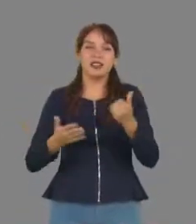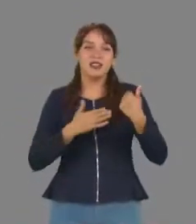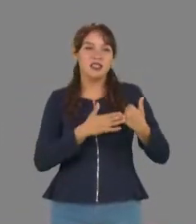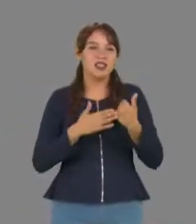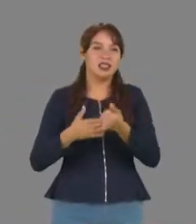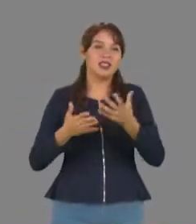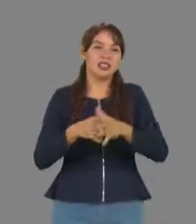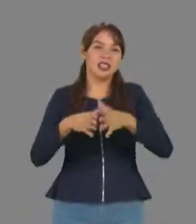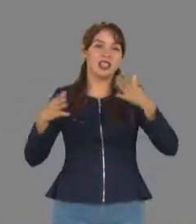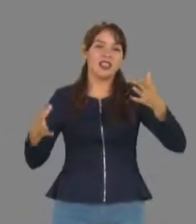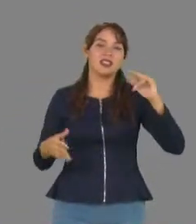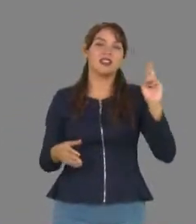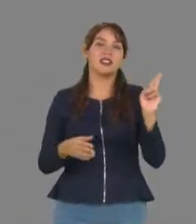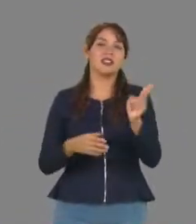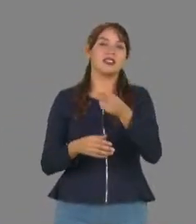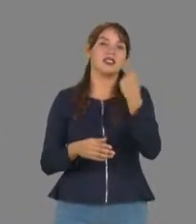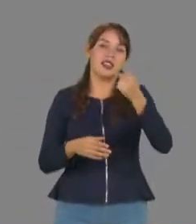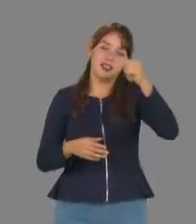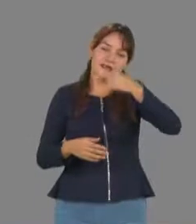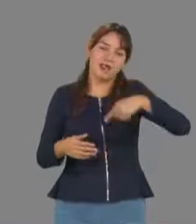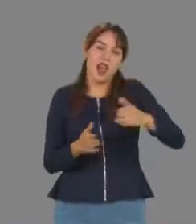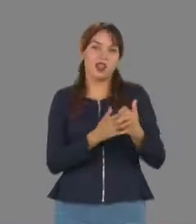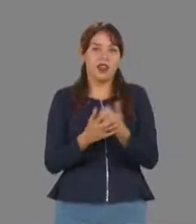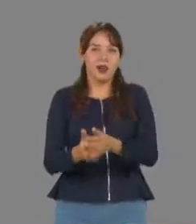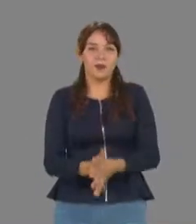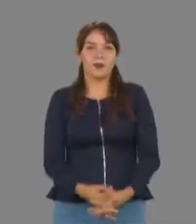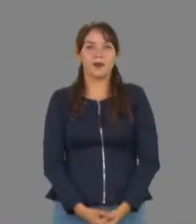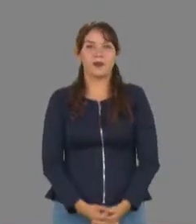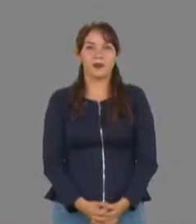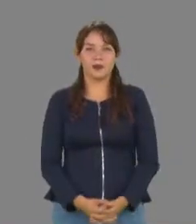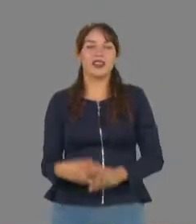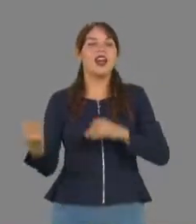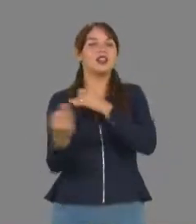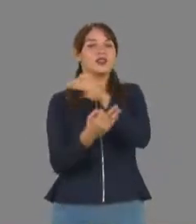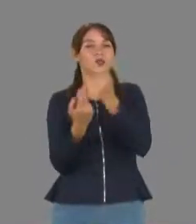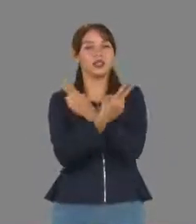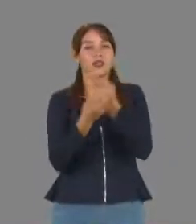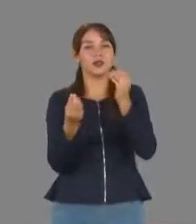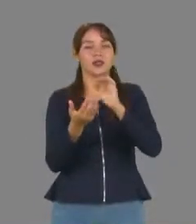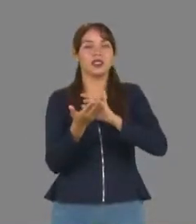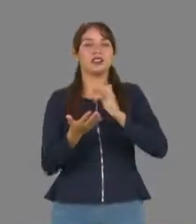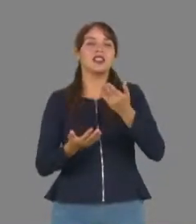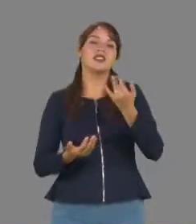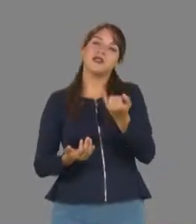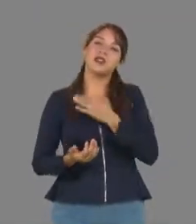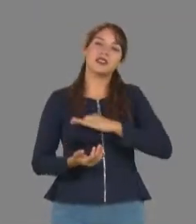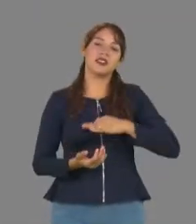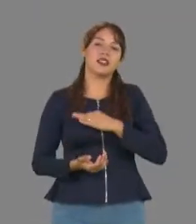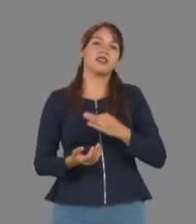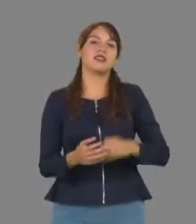hacen grande a nuestra Universidad Autónoma de Tamaulipas. A todos, ¡muchas felicidades!